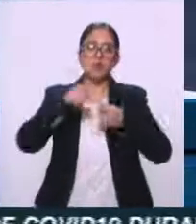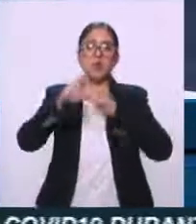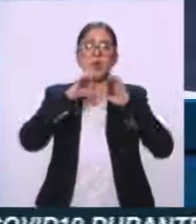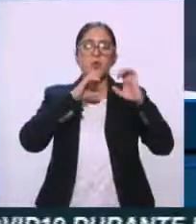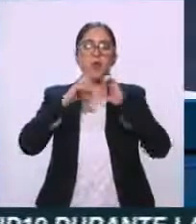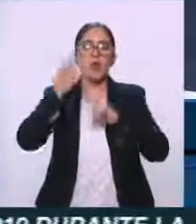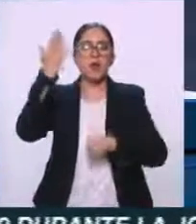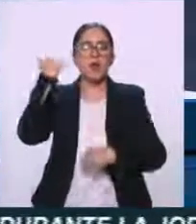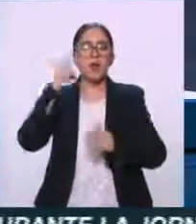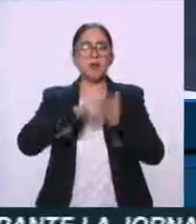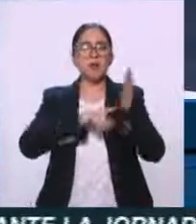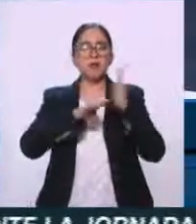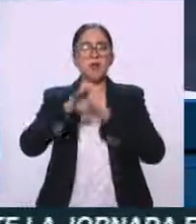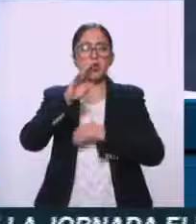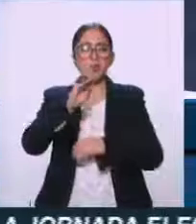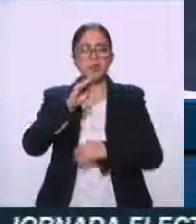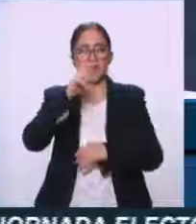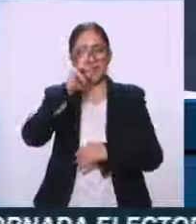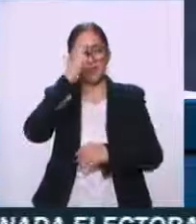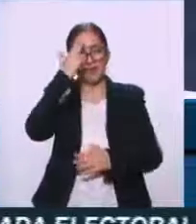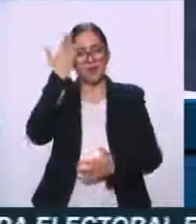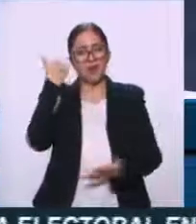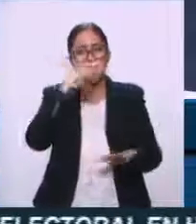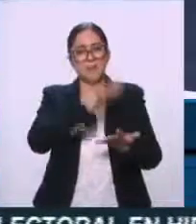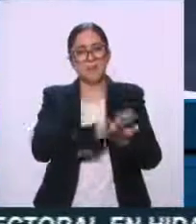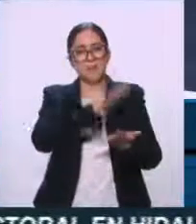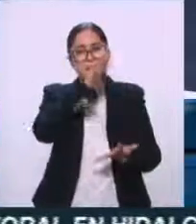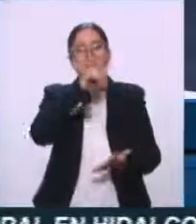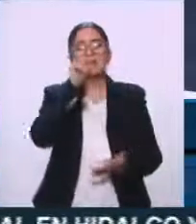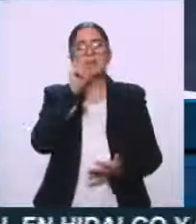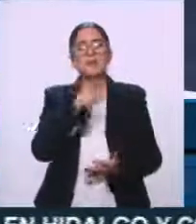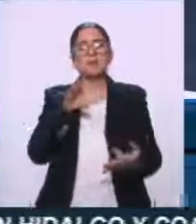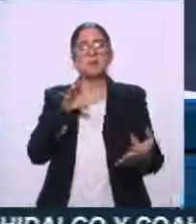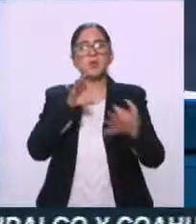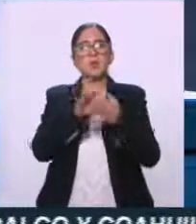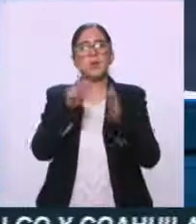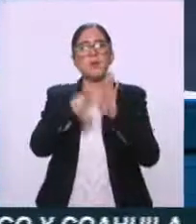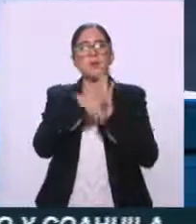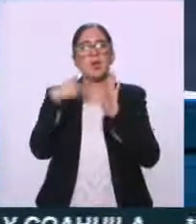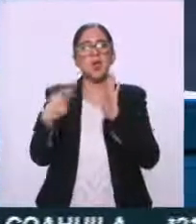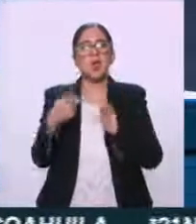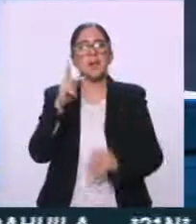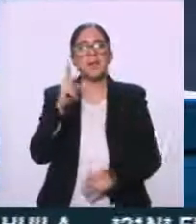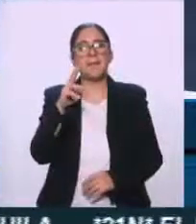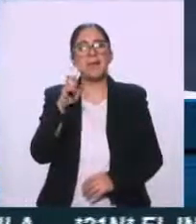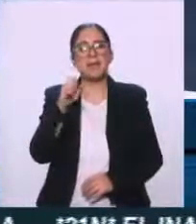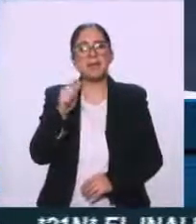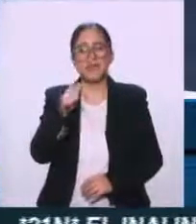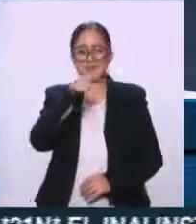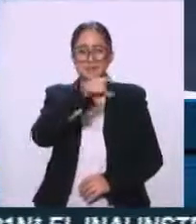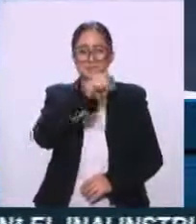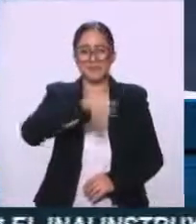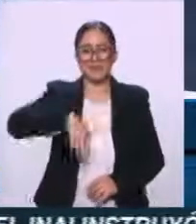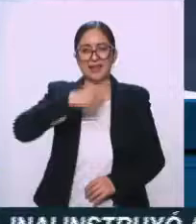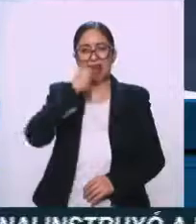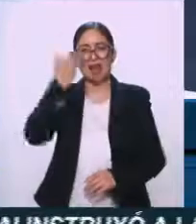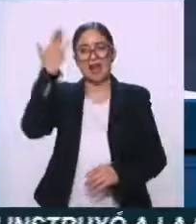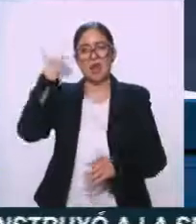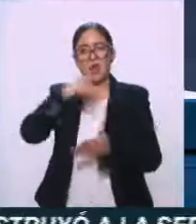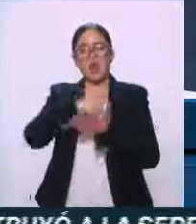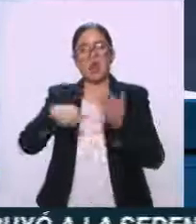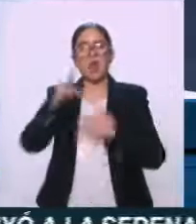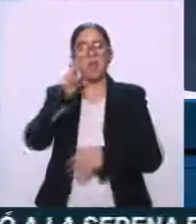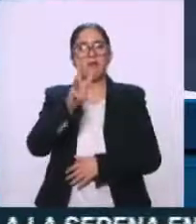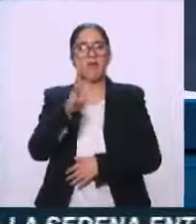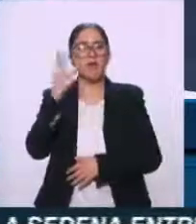tuvieron una participación mayoritaria en el periódico La Prensa, compraron, como dices, parte de W Radio, tenían el periódico El